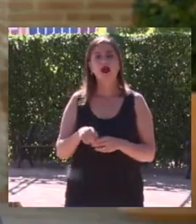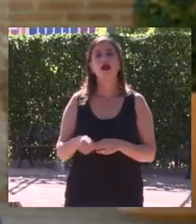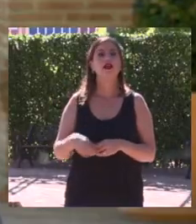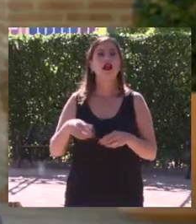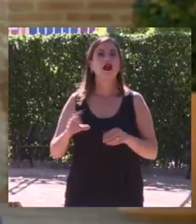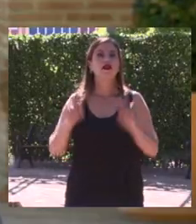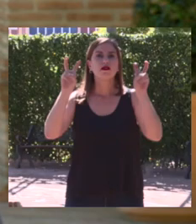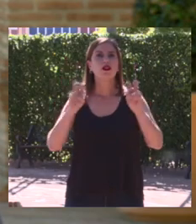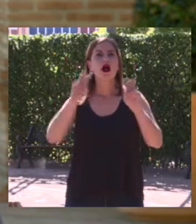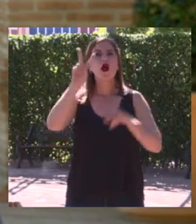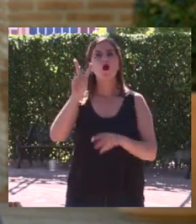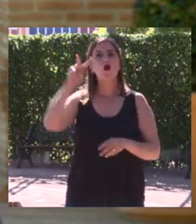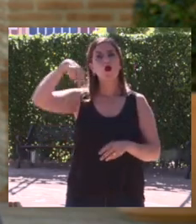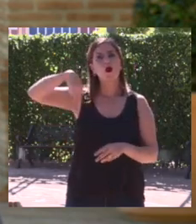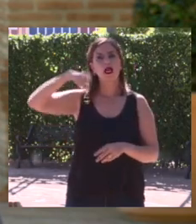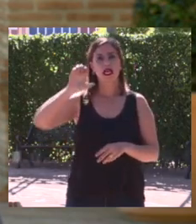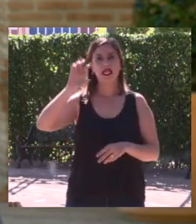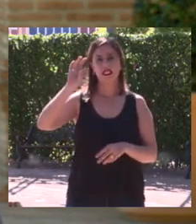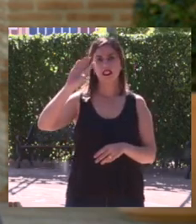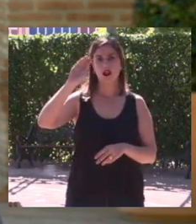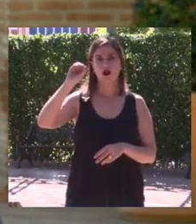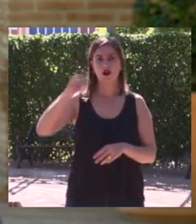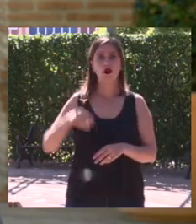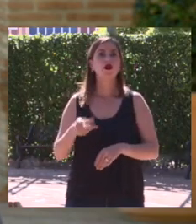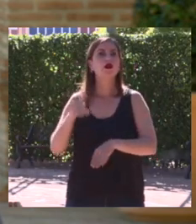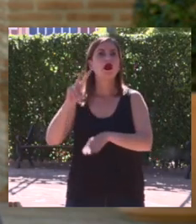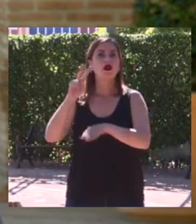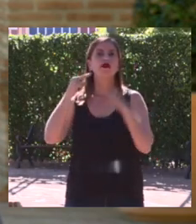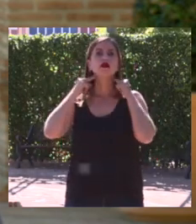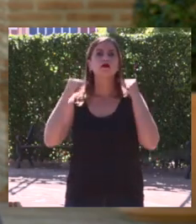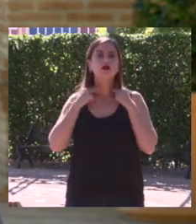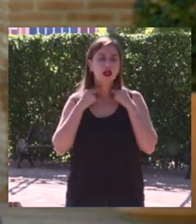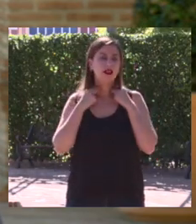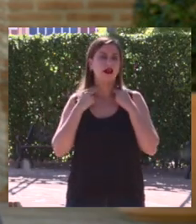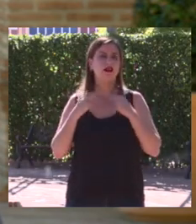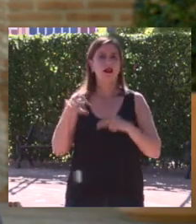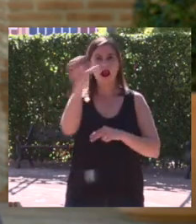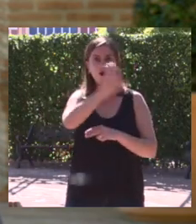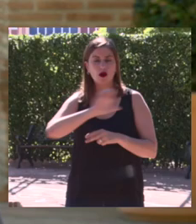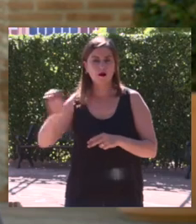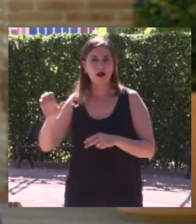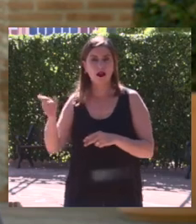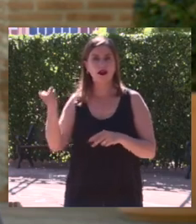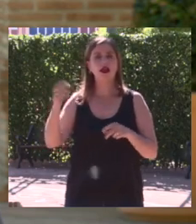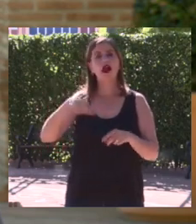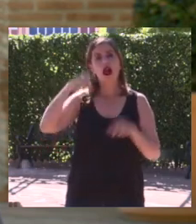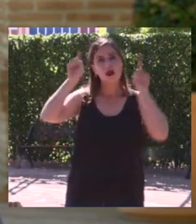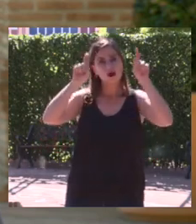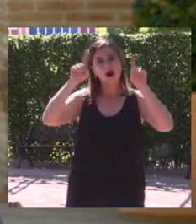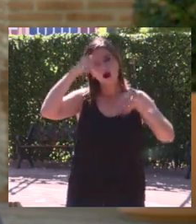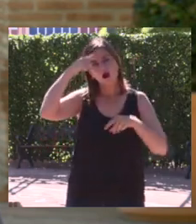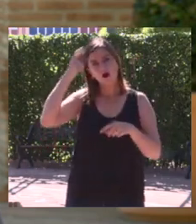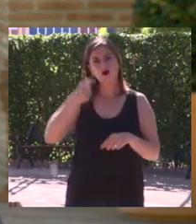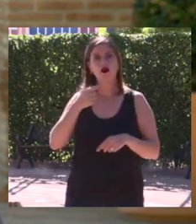relacionados con el deporte, diputada del Parlamento Europeo y vicepresidenta de la Comisión de Educación, Cultura y